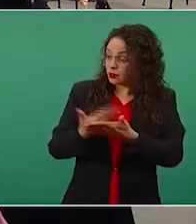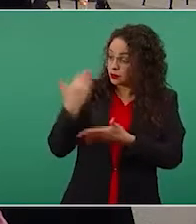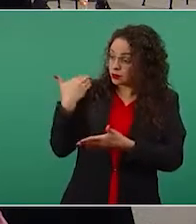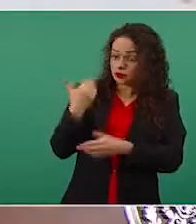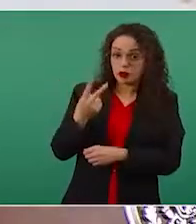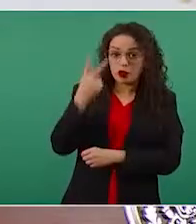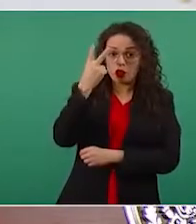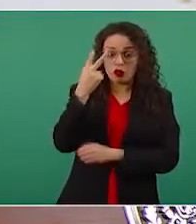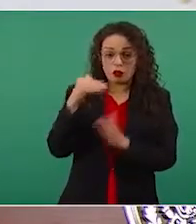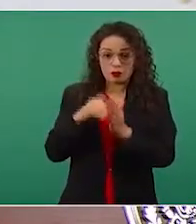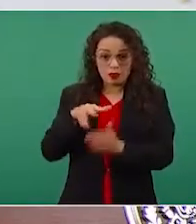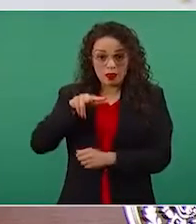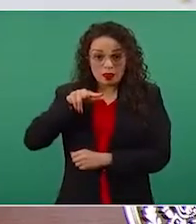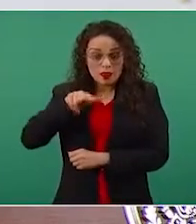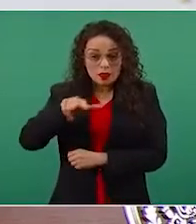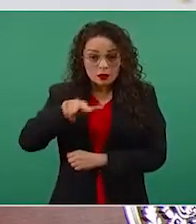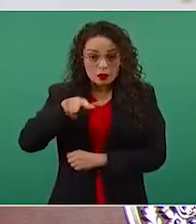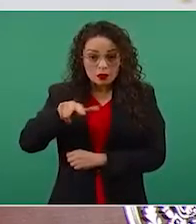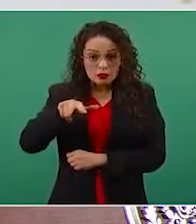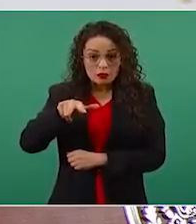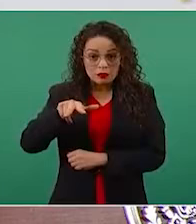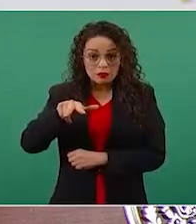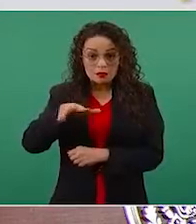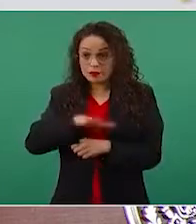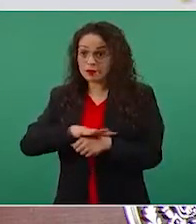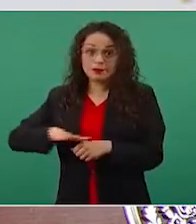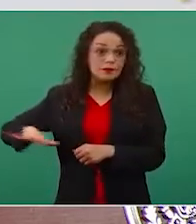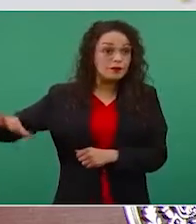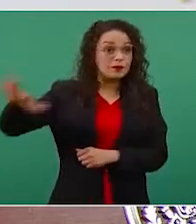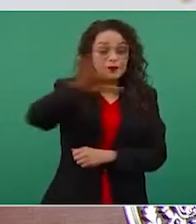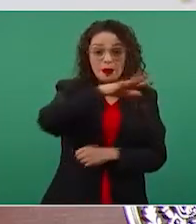que por decisión del pueblo